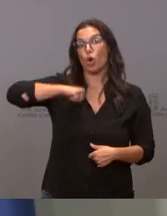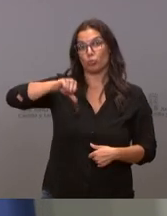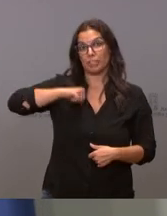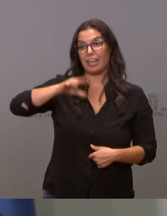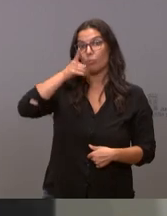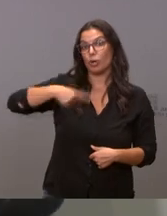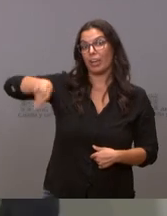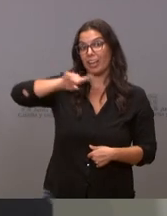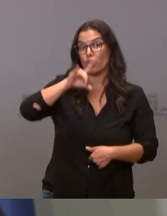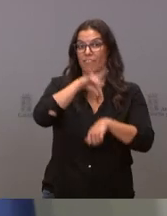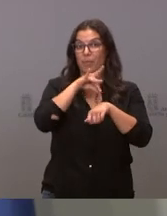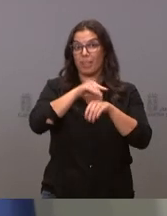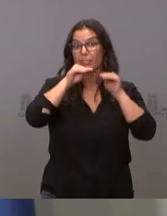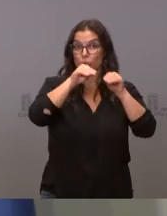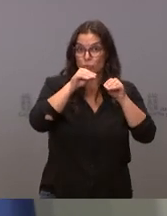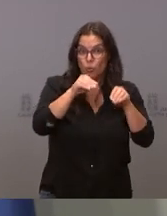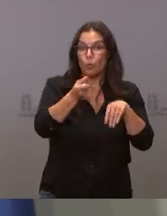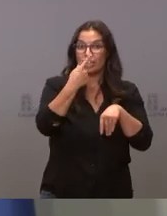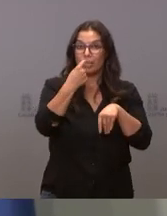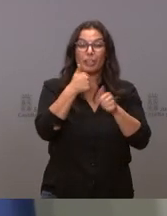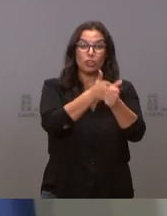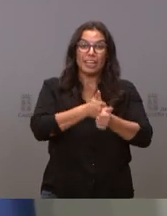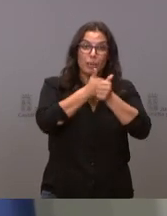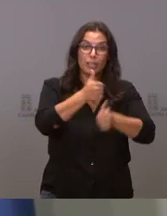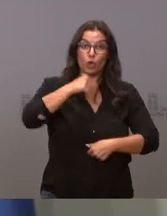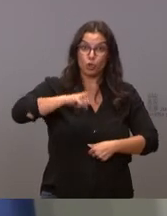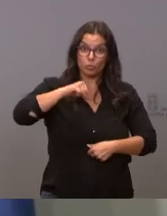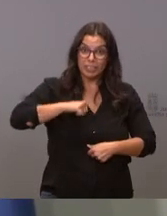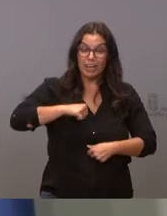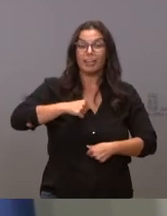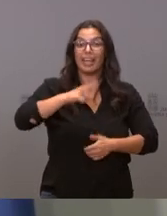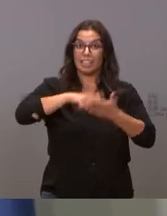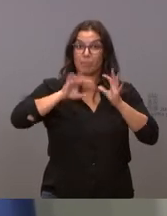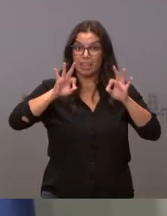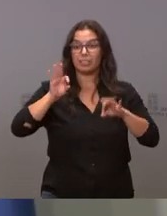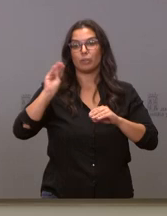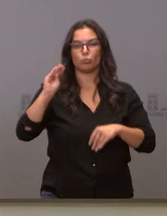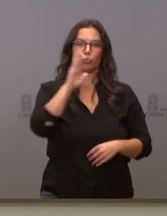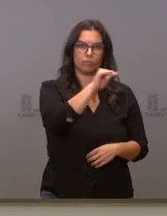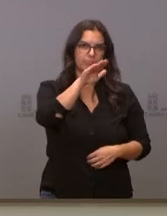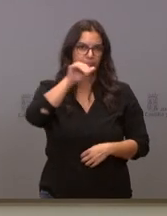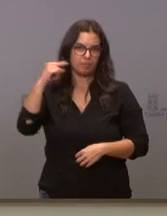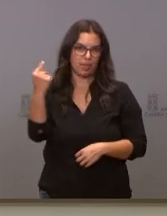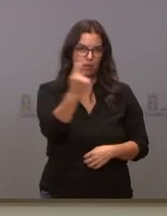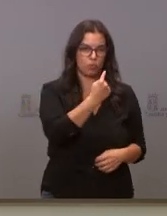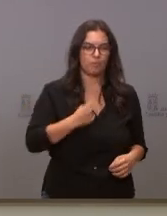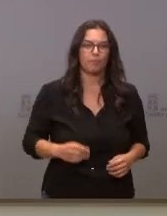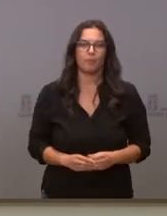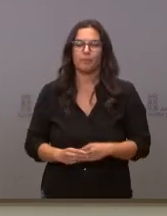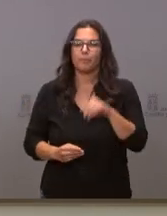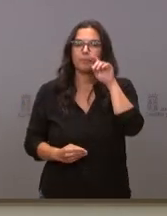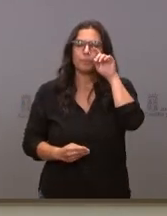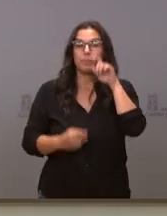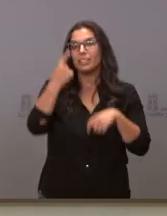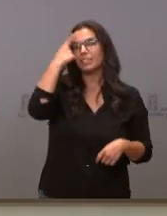tratamiento hospitalario y se les va a llamar a través de sus médicos de hospital si se conoce el número de pacientes